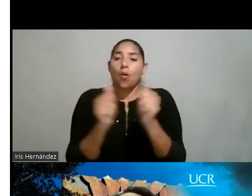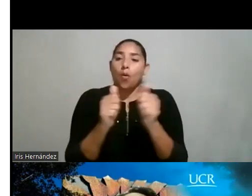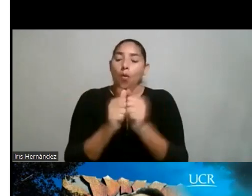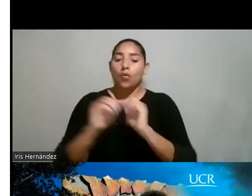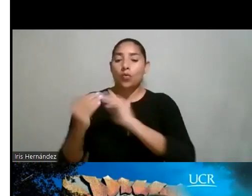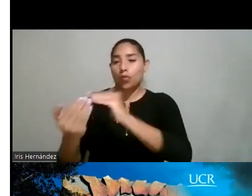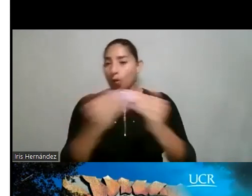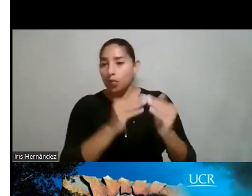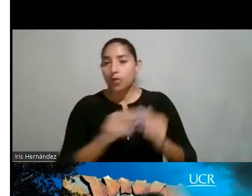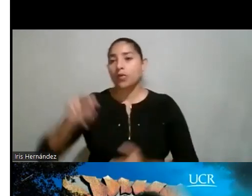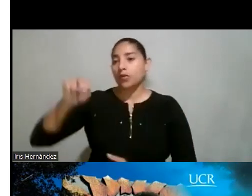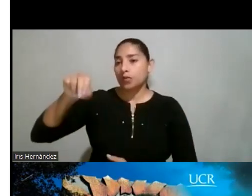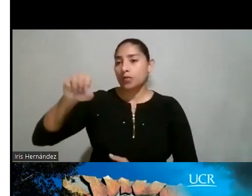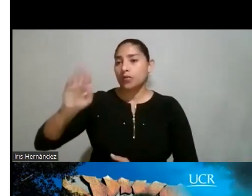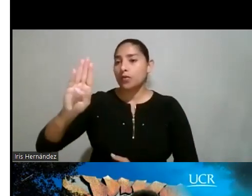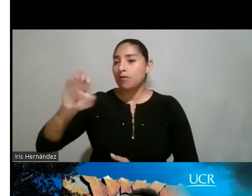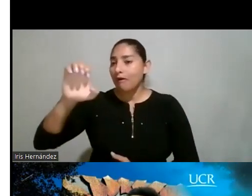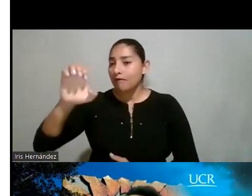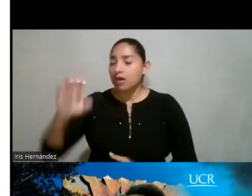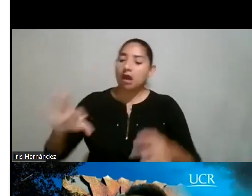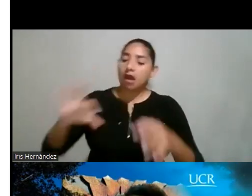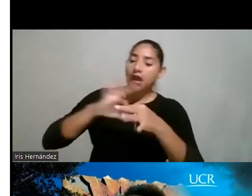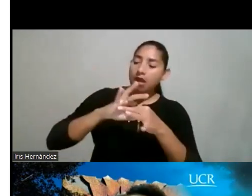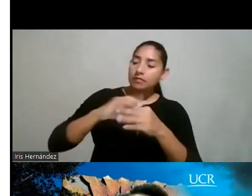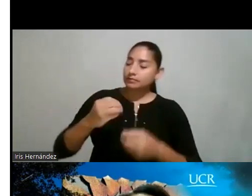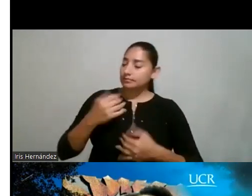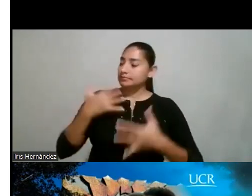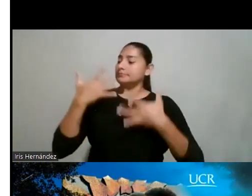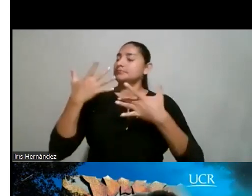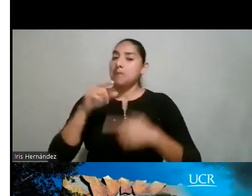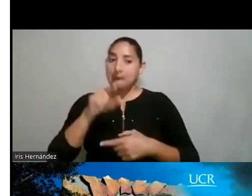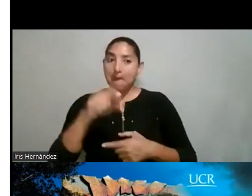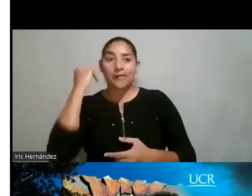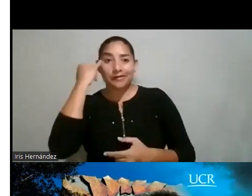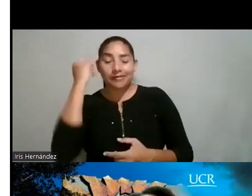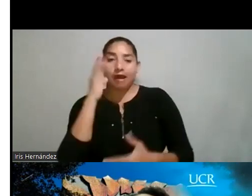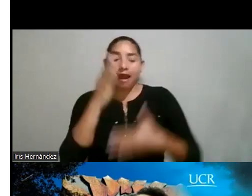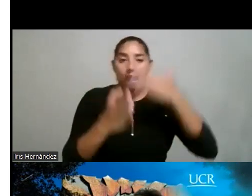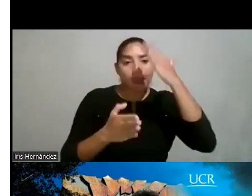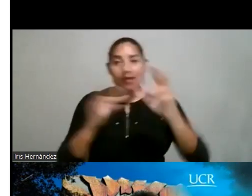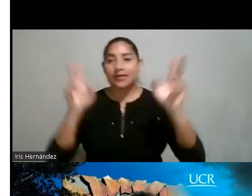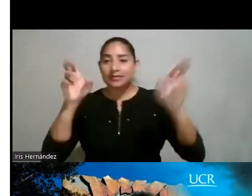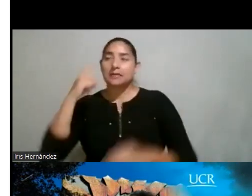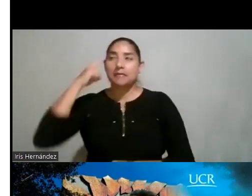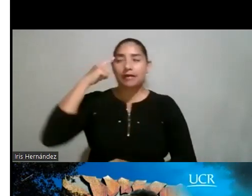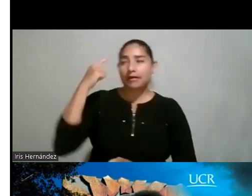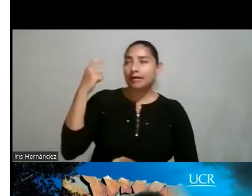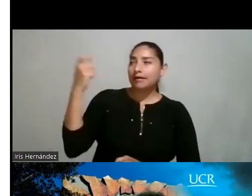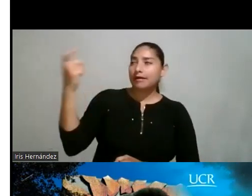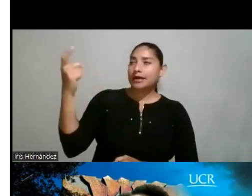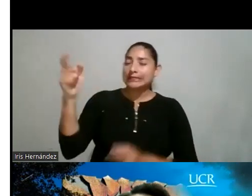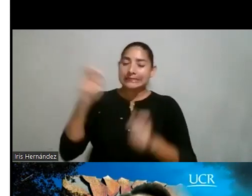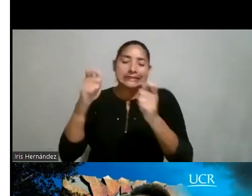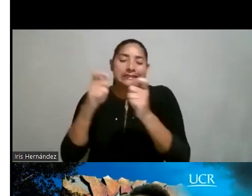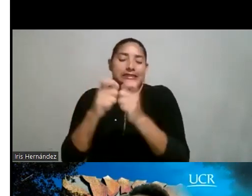comunidad NOE en ese momento, que fue como parte de la inspiración, es un tema de pensamiento situado en